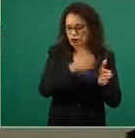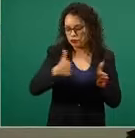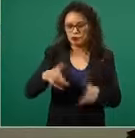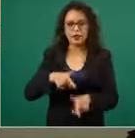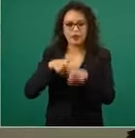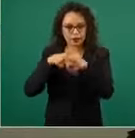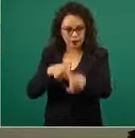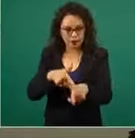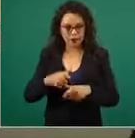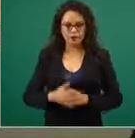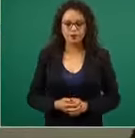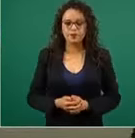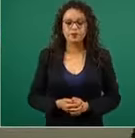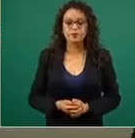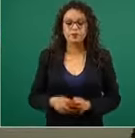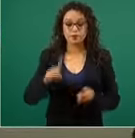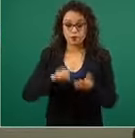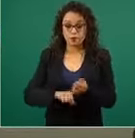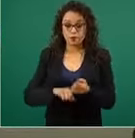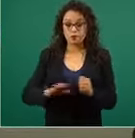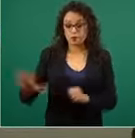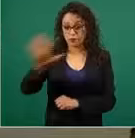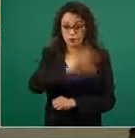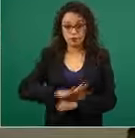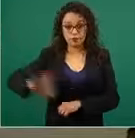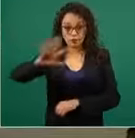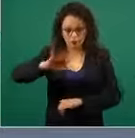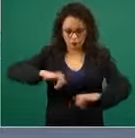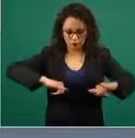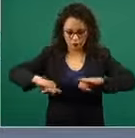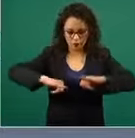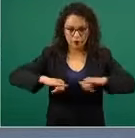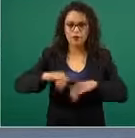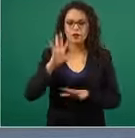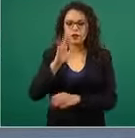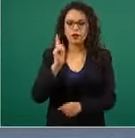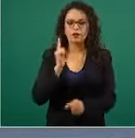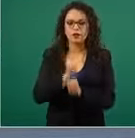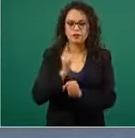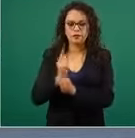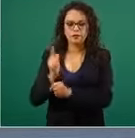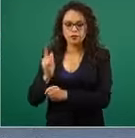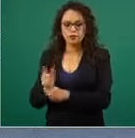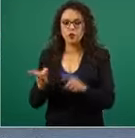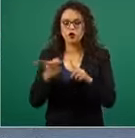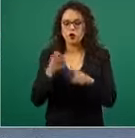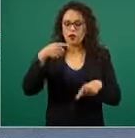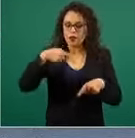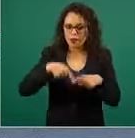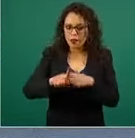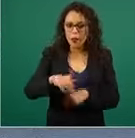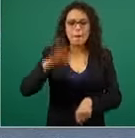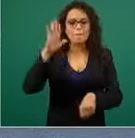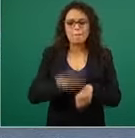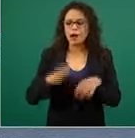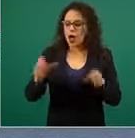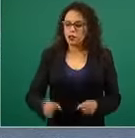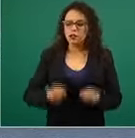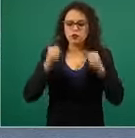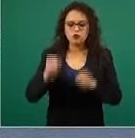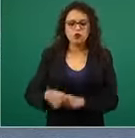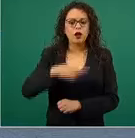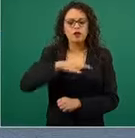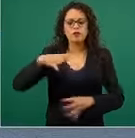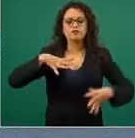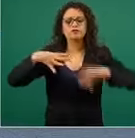Geográficamente hemos establecido el arranque en donde está más activa la epidemia en este momento,